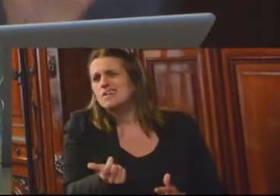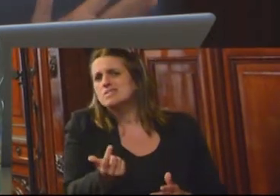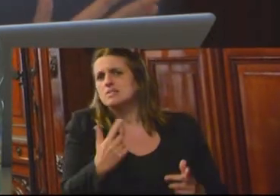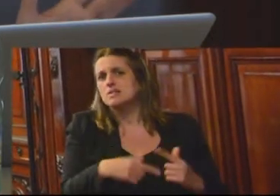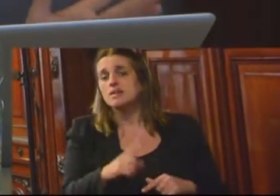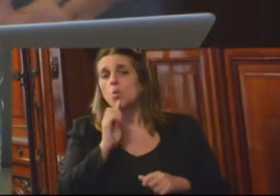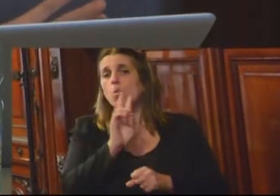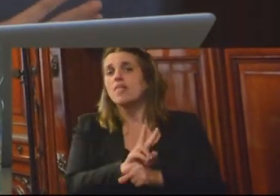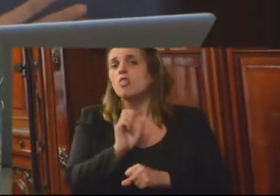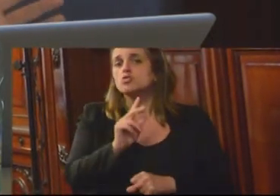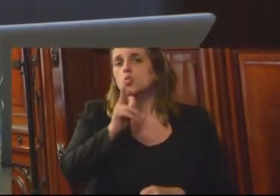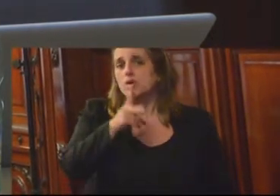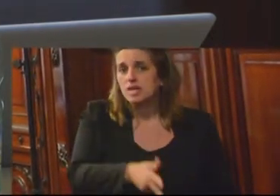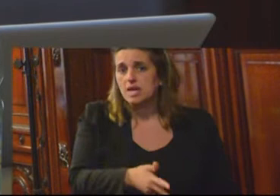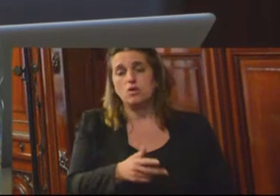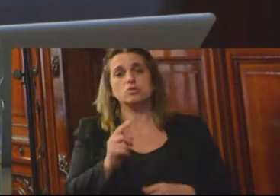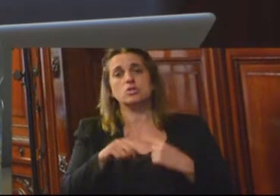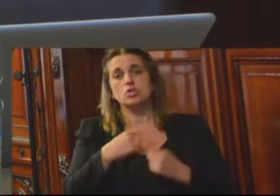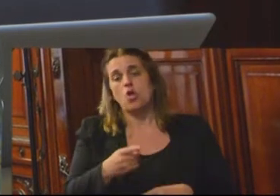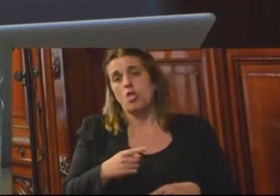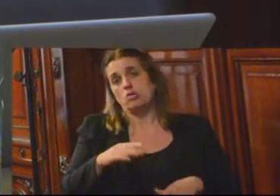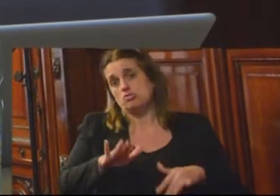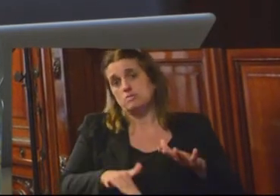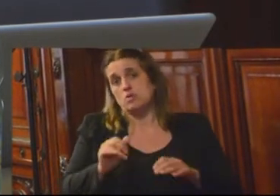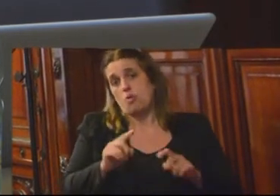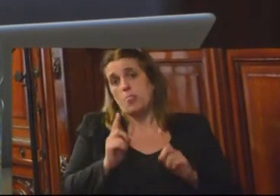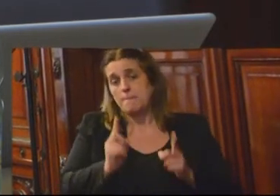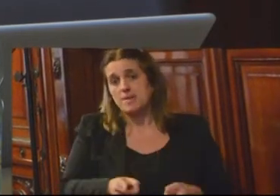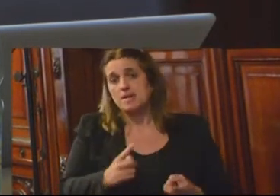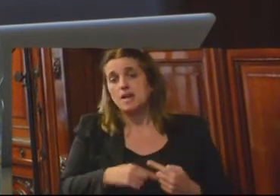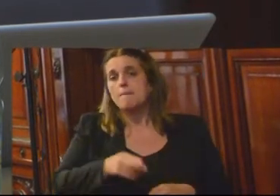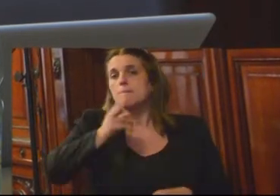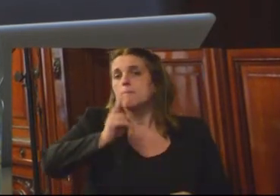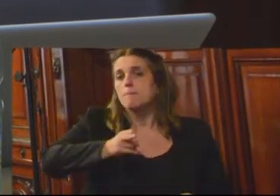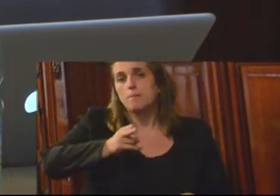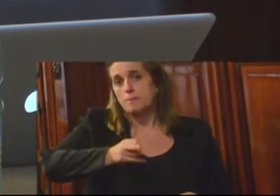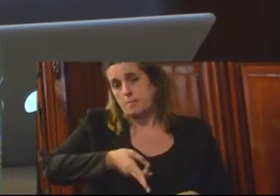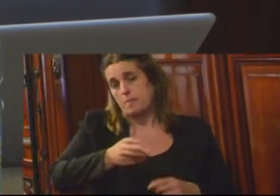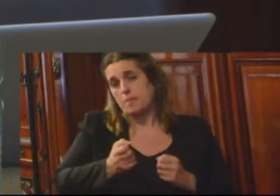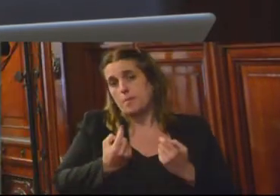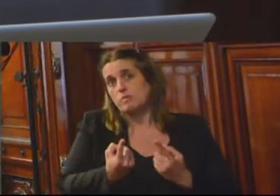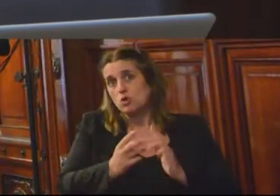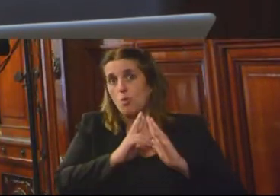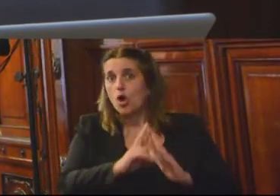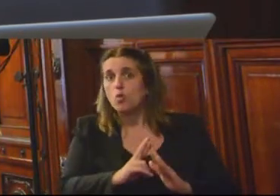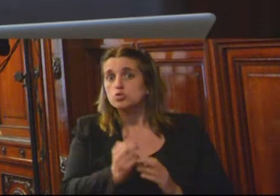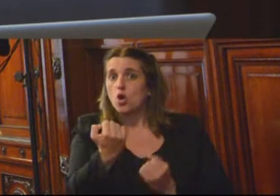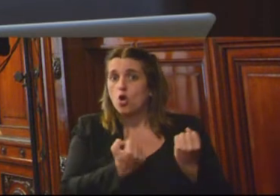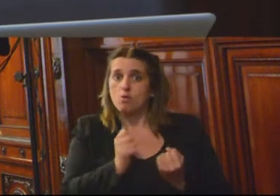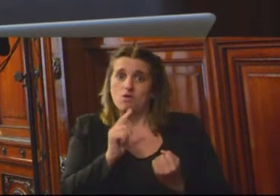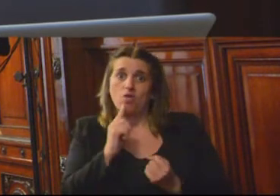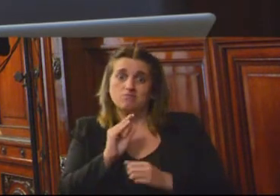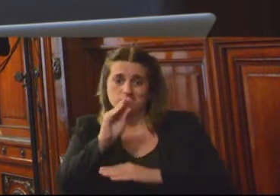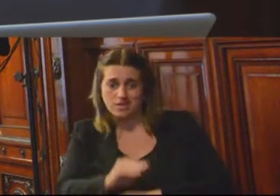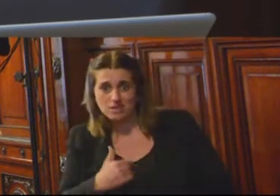tanto el cuidado de hijas, hijos y otros dependientes como también la provisión de los recursos económicos para la subsistencia de la familia.